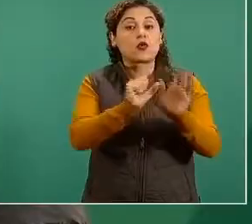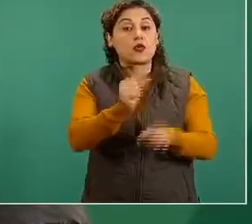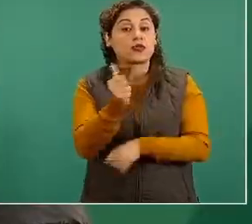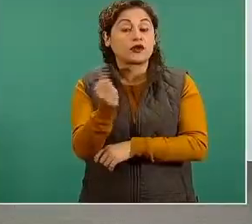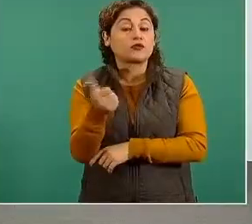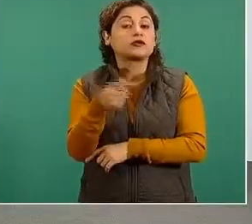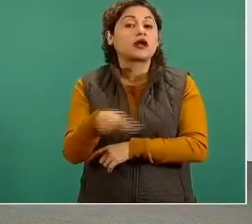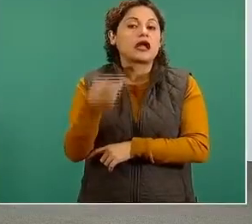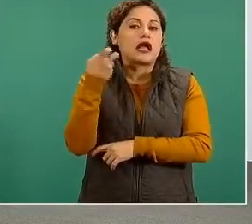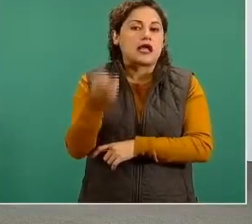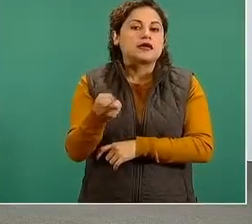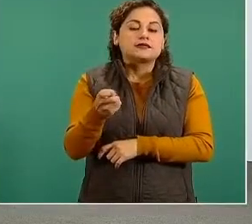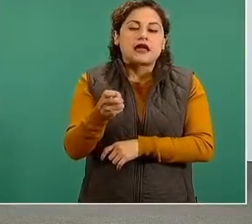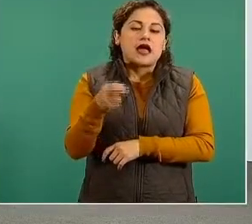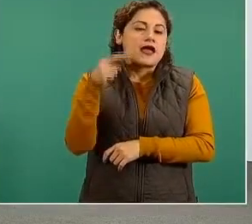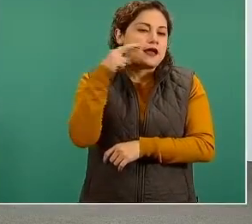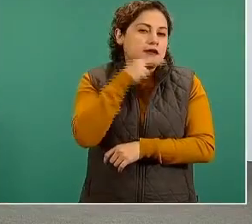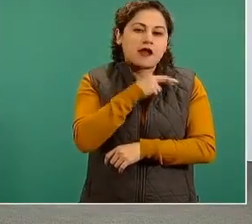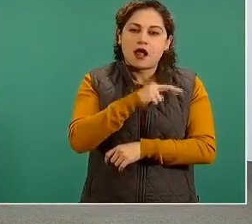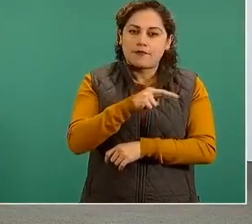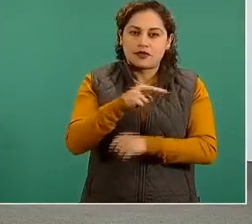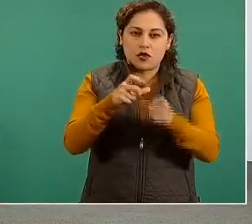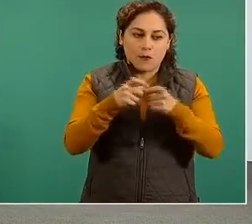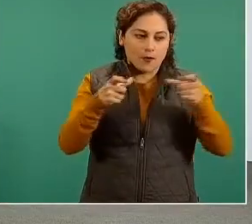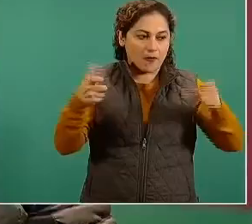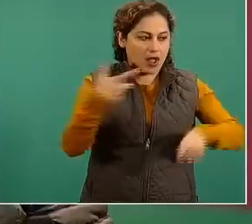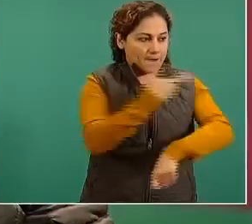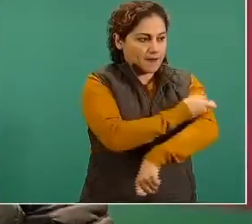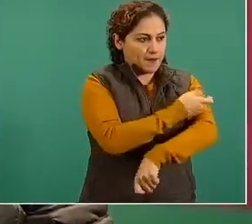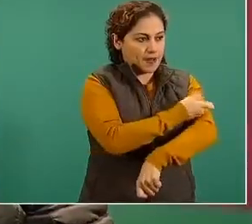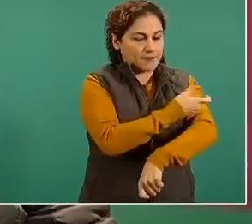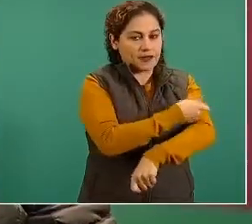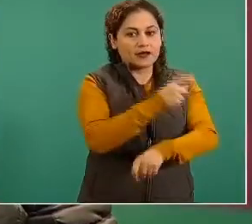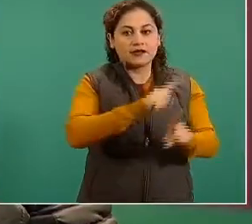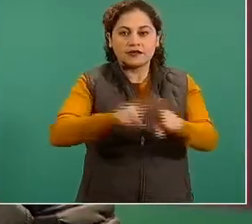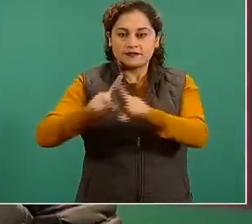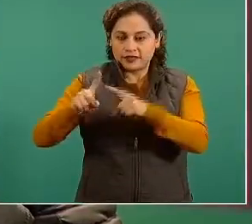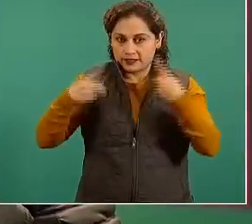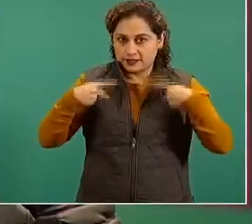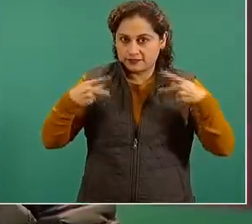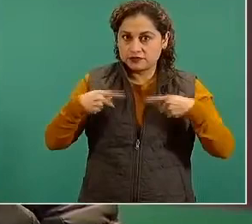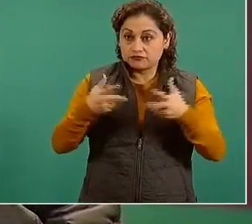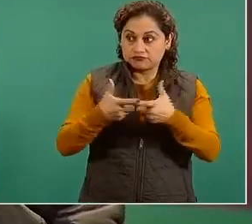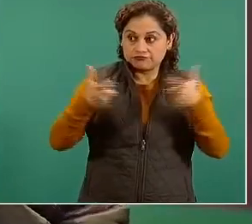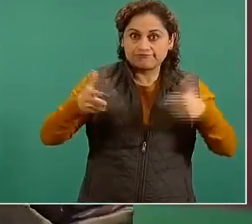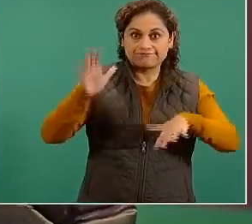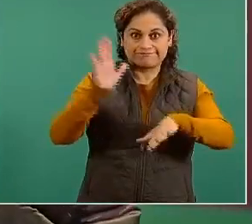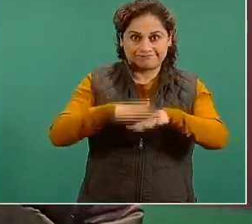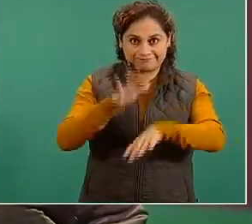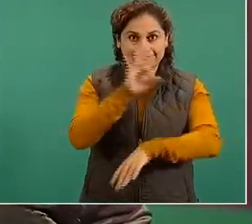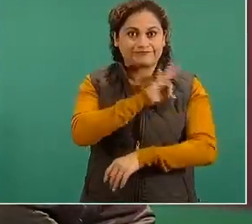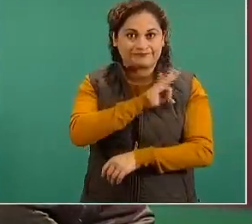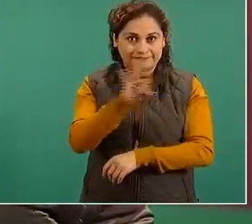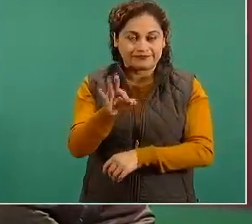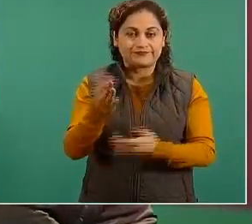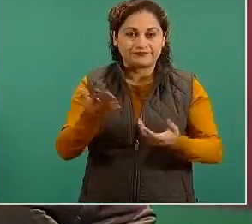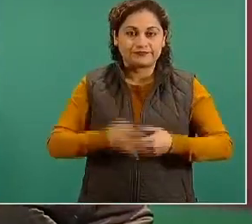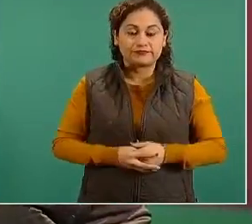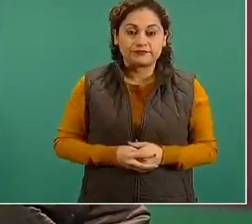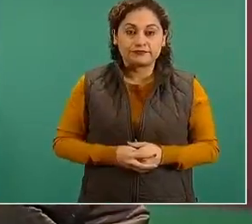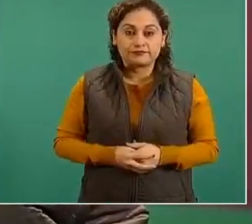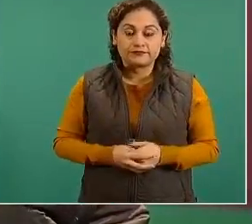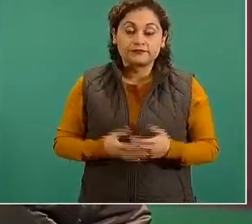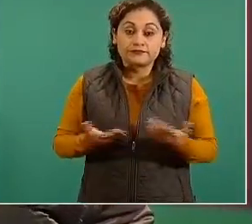acelerado y podremos estar cubriendo a un mayor número de personas que van a estar cubriendo,